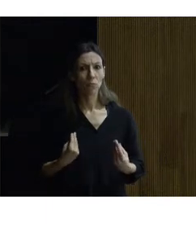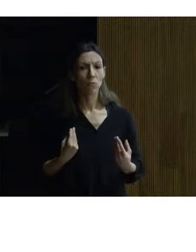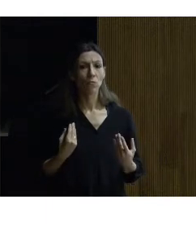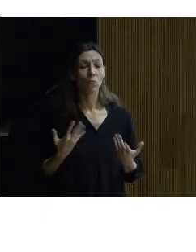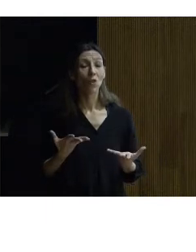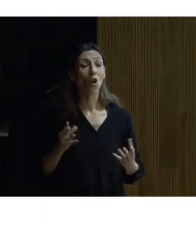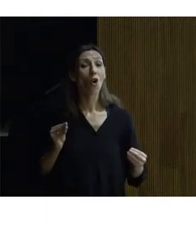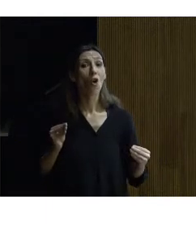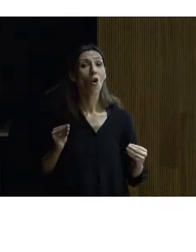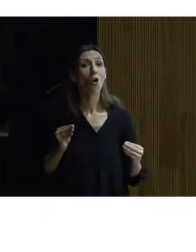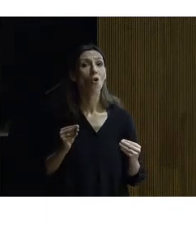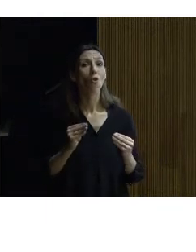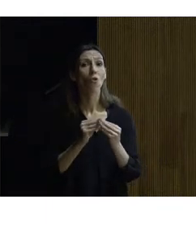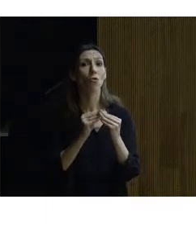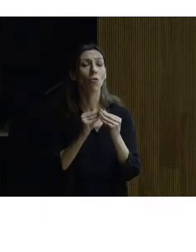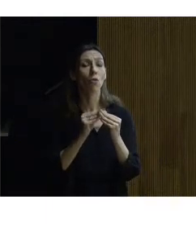coincidieron con